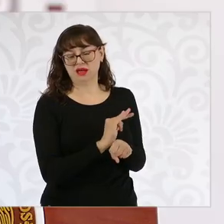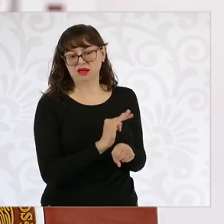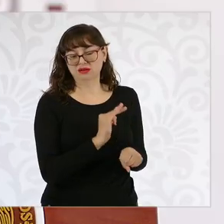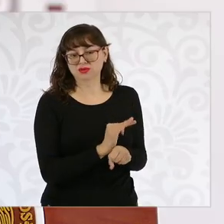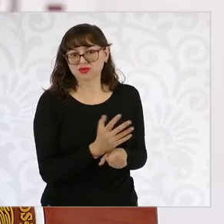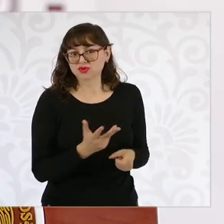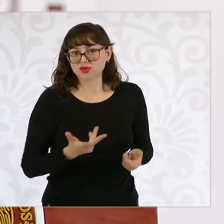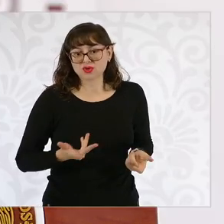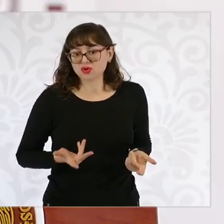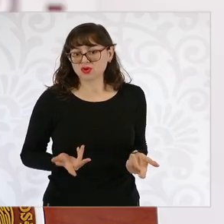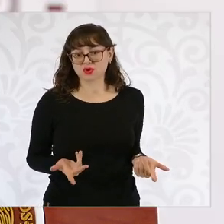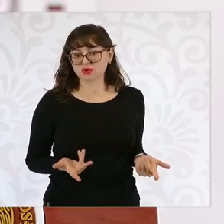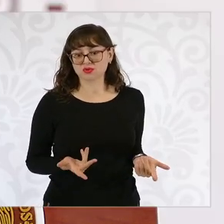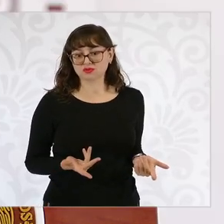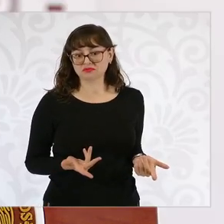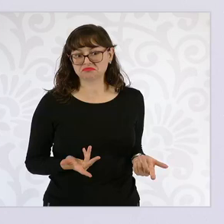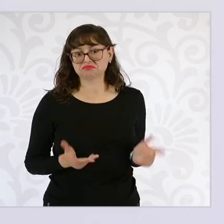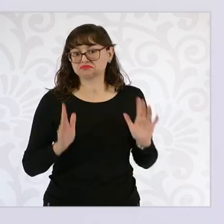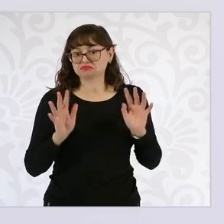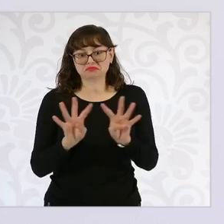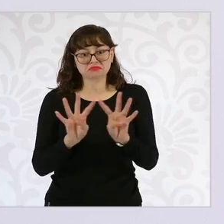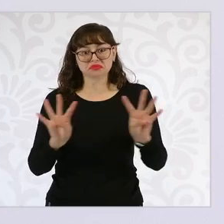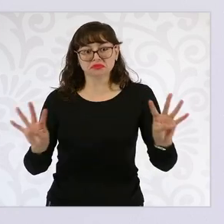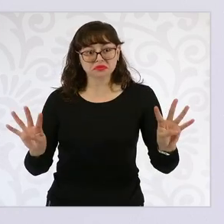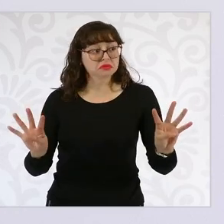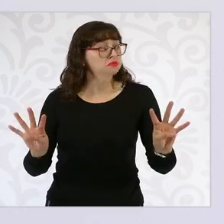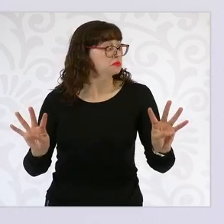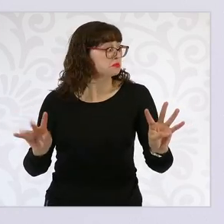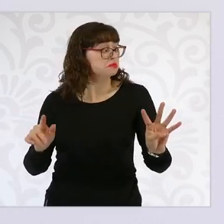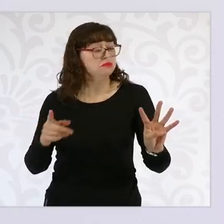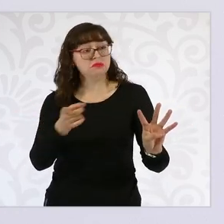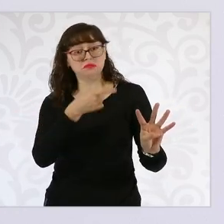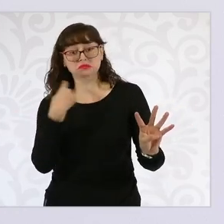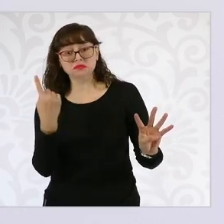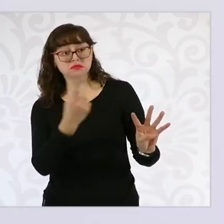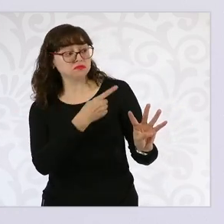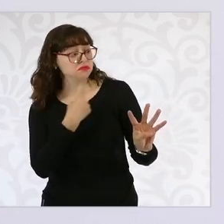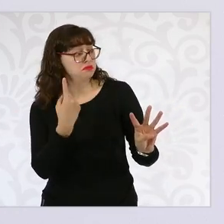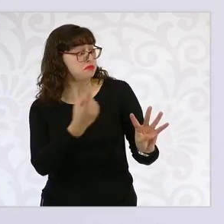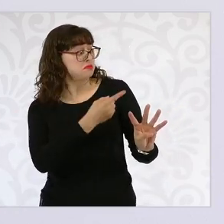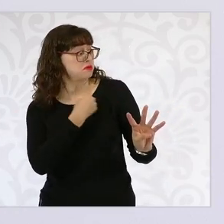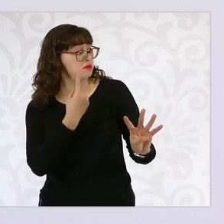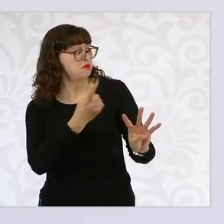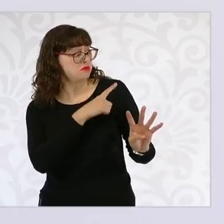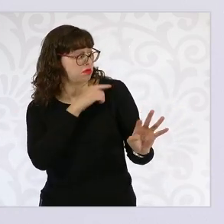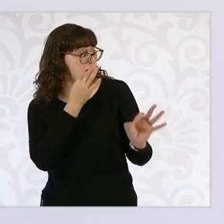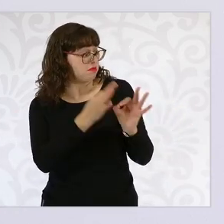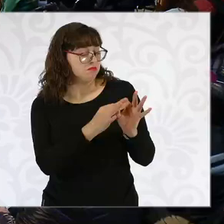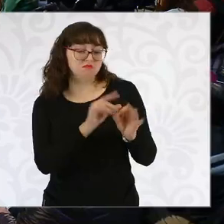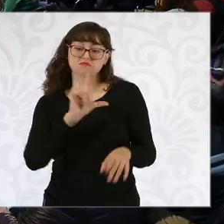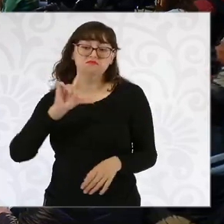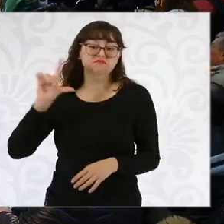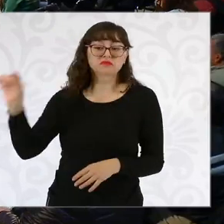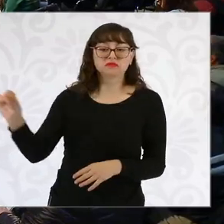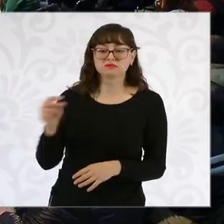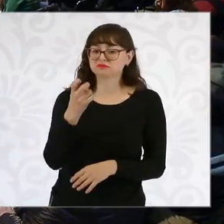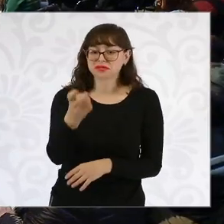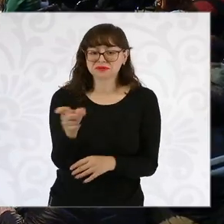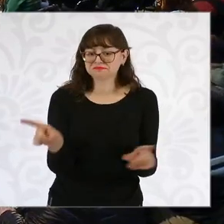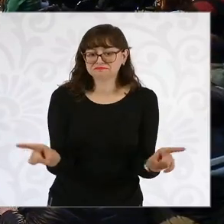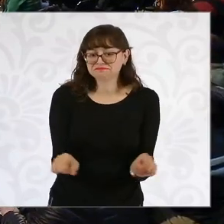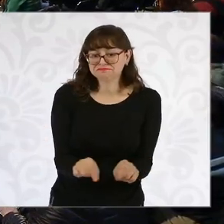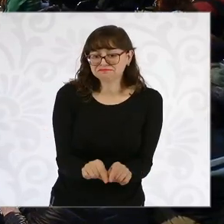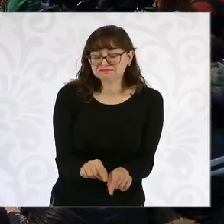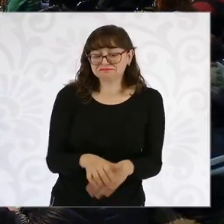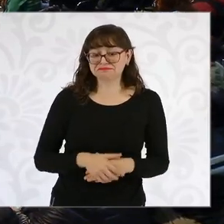puerta y después se libera. Esa es la información que tenemos hasta el momento. Muy bien, gracias.